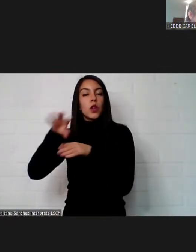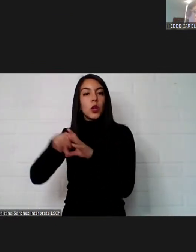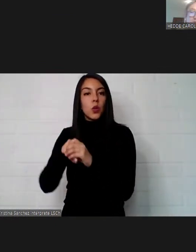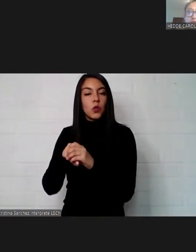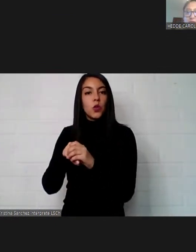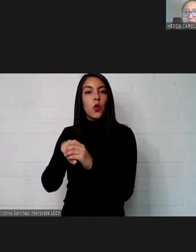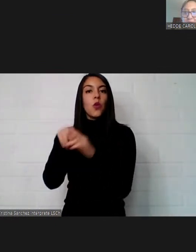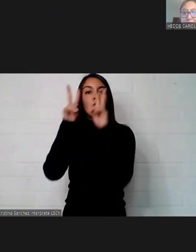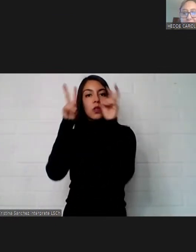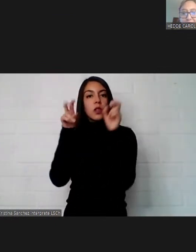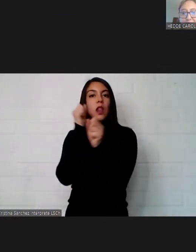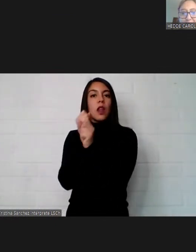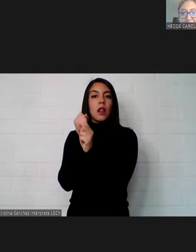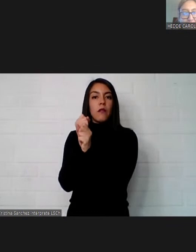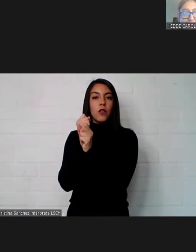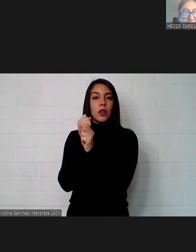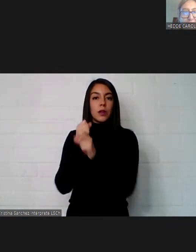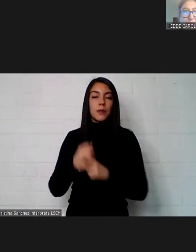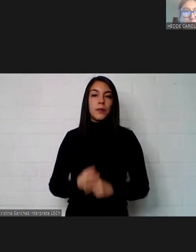laboral